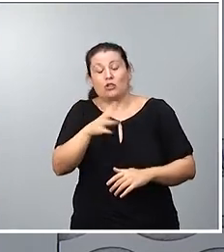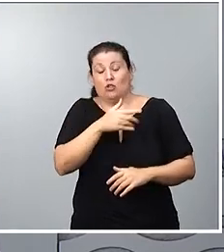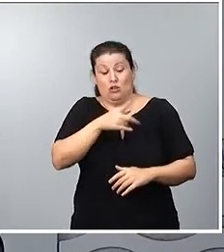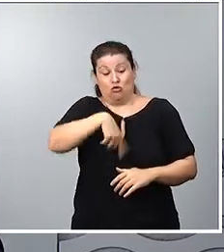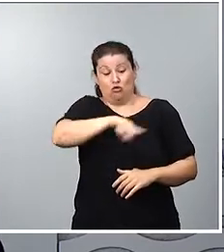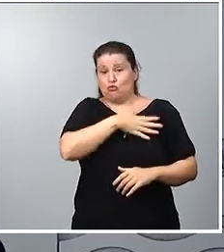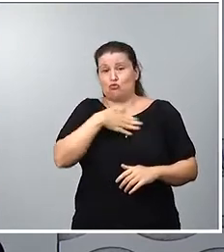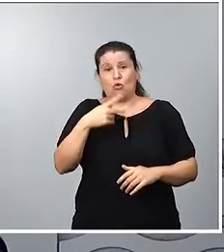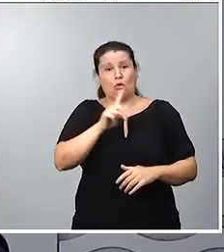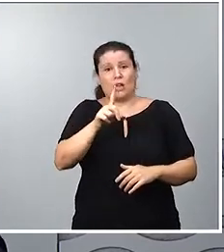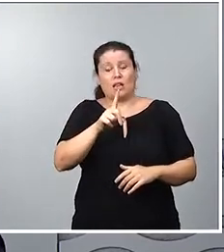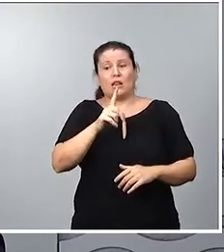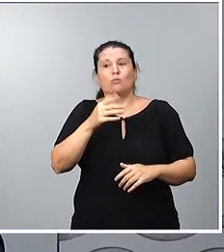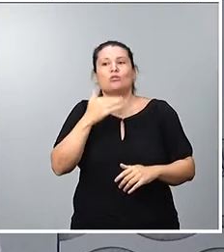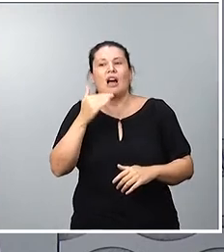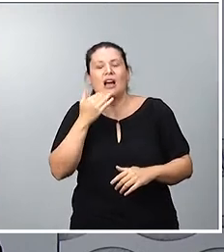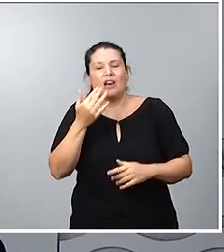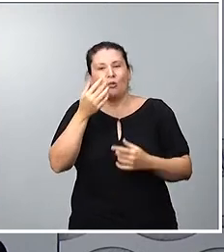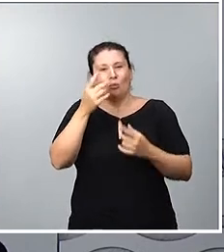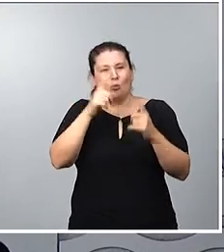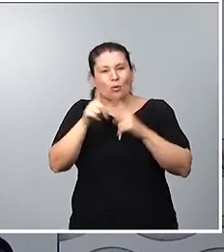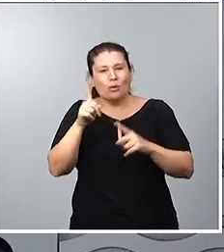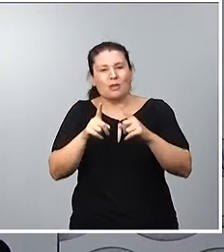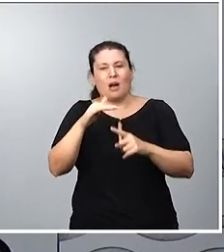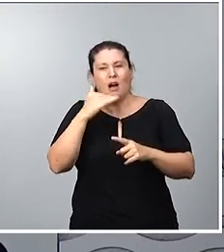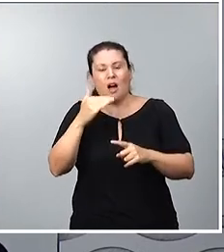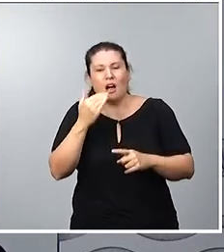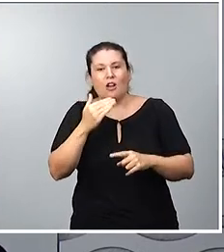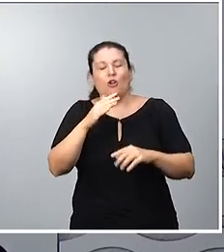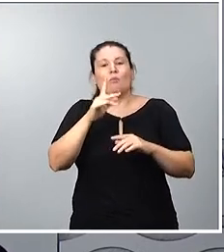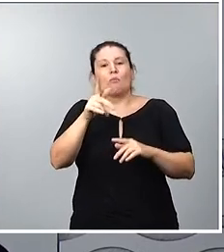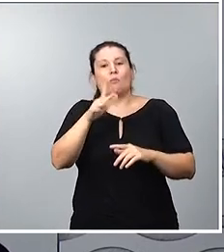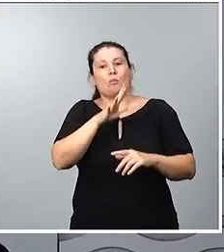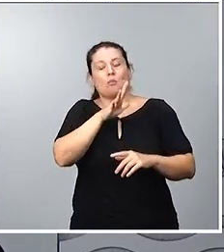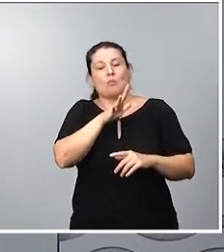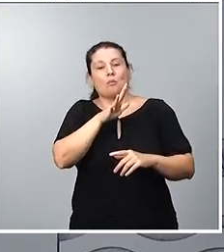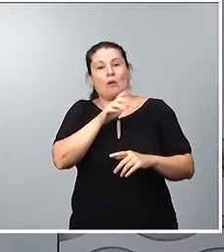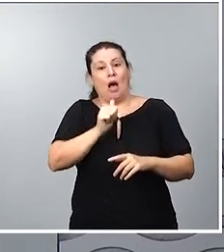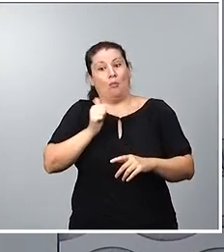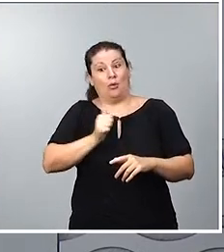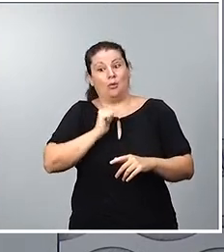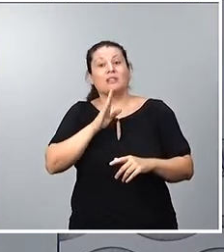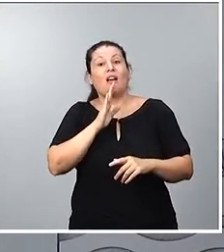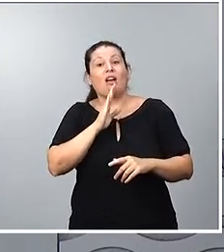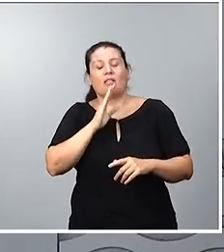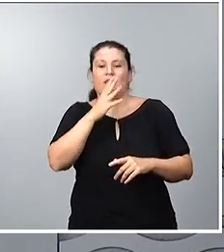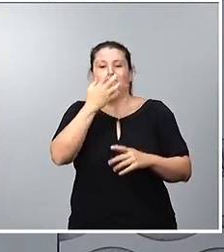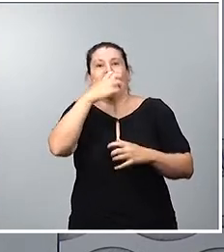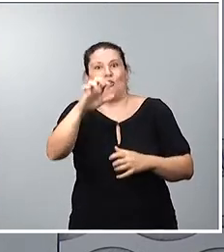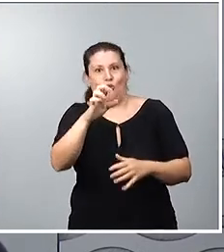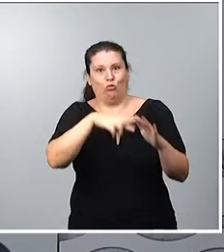que, eventualmente, pudiese servir para la anulación del procedimiento y de las sanciones.